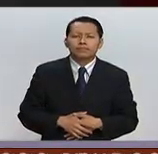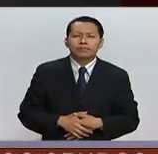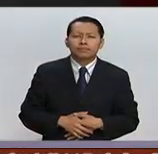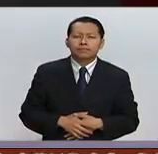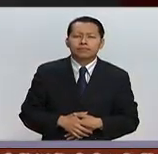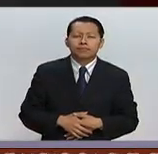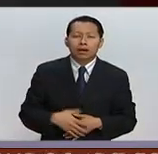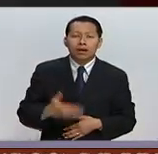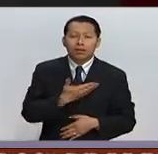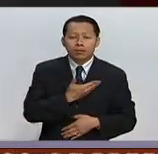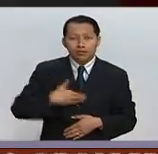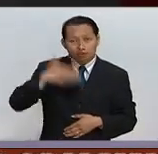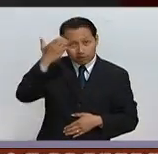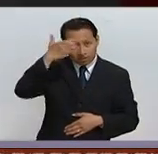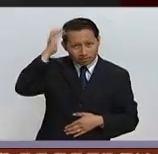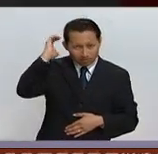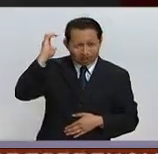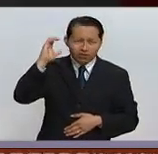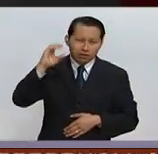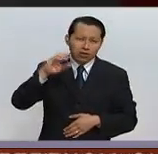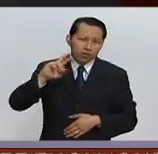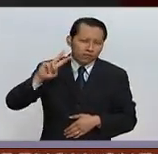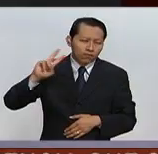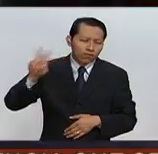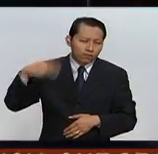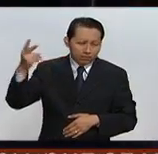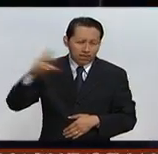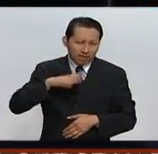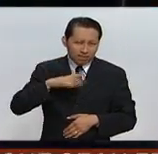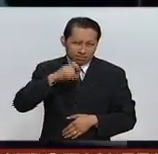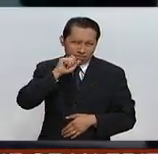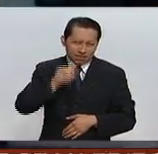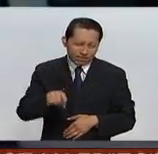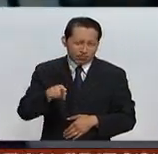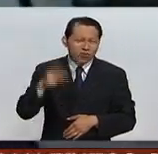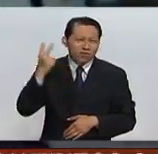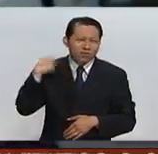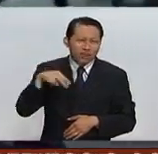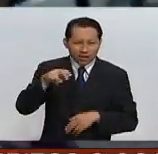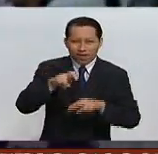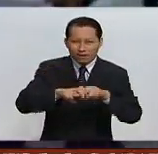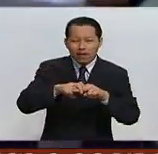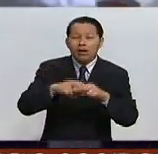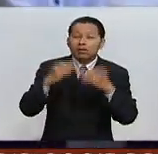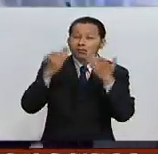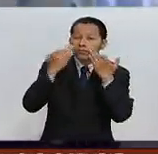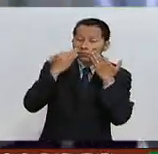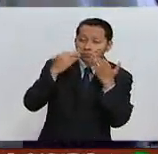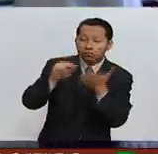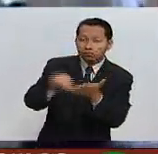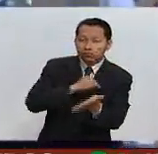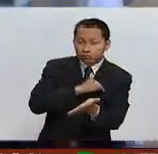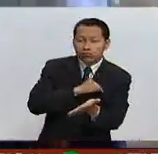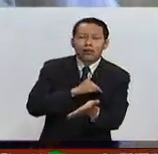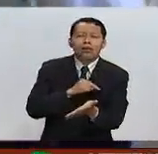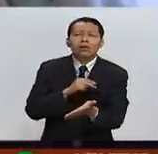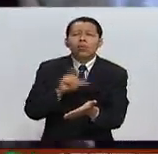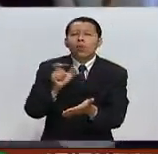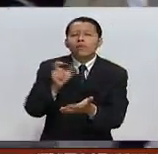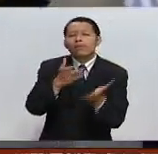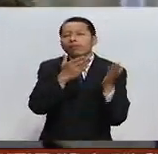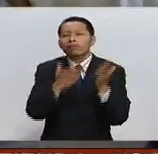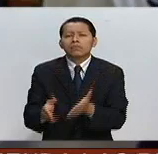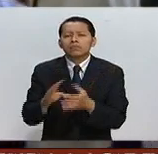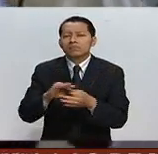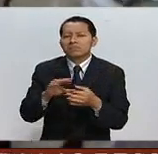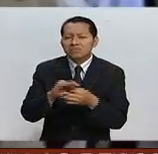El presidente Enrique Peña Nieto estuvo en La Habana y en Cuba para atestiguar precisamente la firma de este acuerdo. Su llegada elogió el esfuerzo